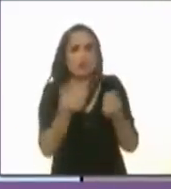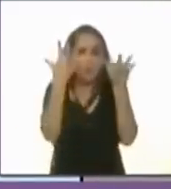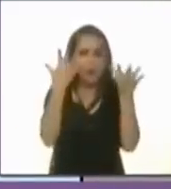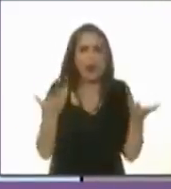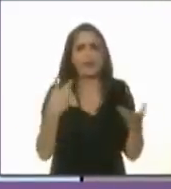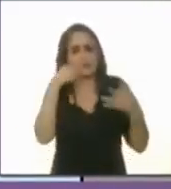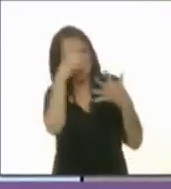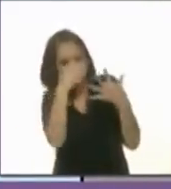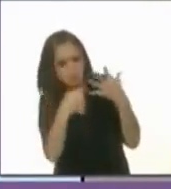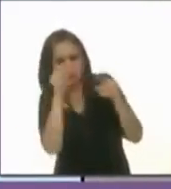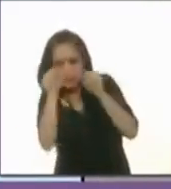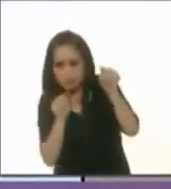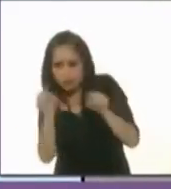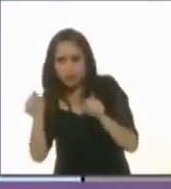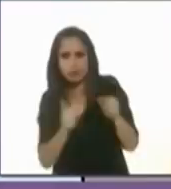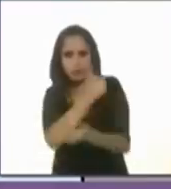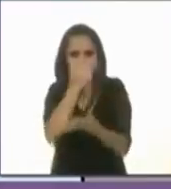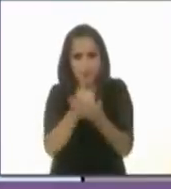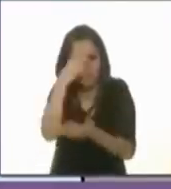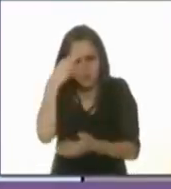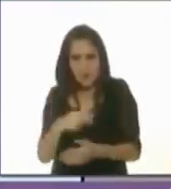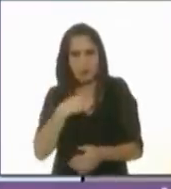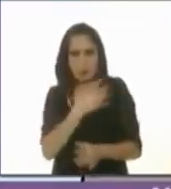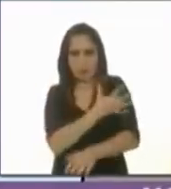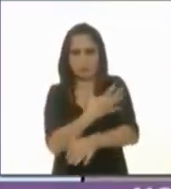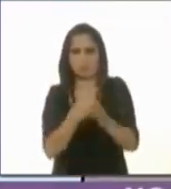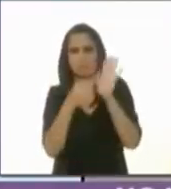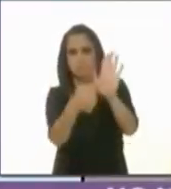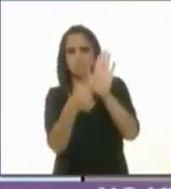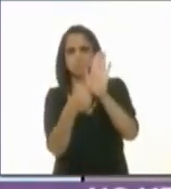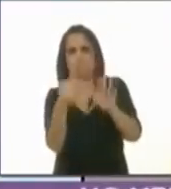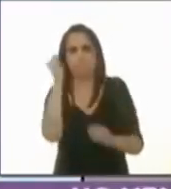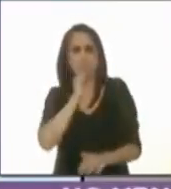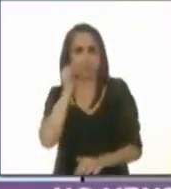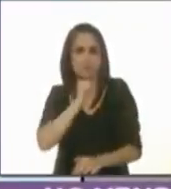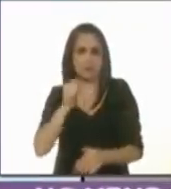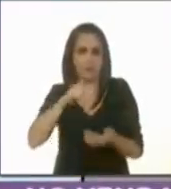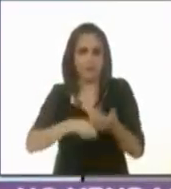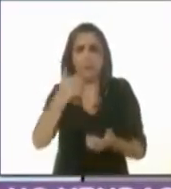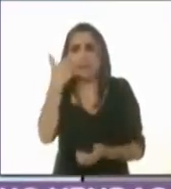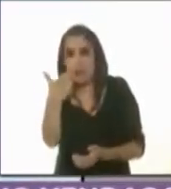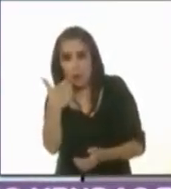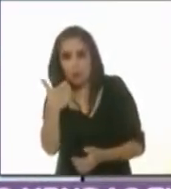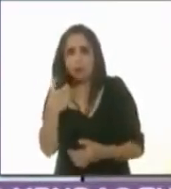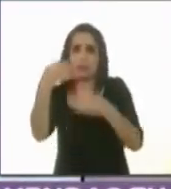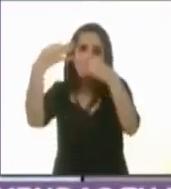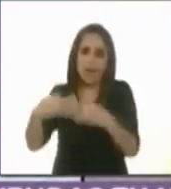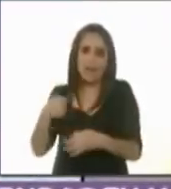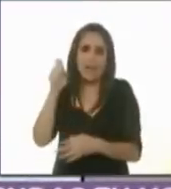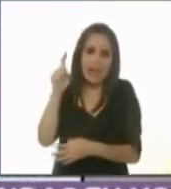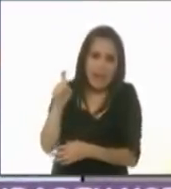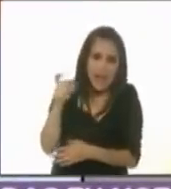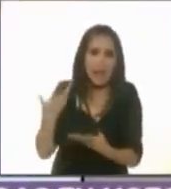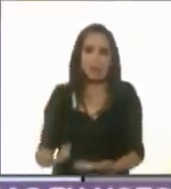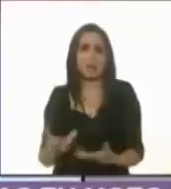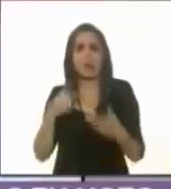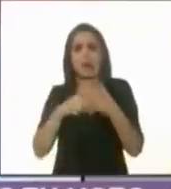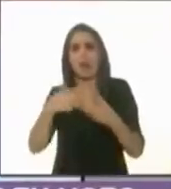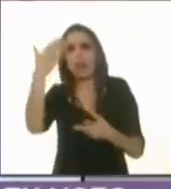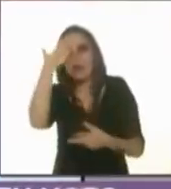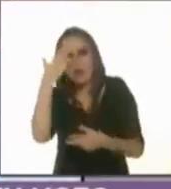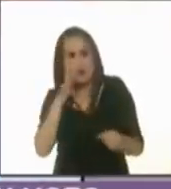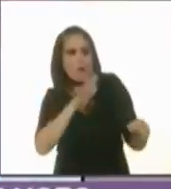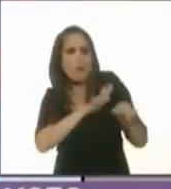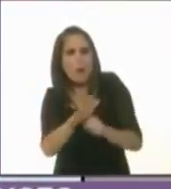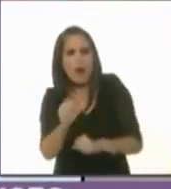una de las zonas, cada minuto de la Ciudad de México. Se tiene que conocer la cantidad y la calidad del agua, se tiene que conocer los delitos